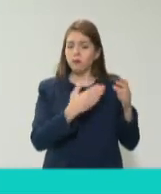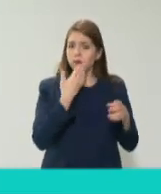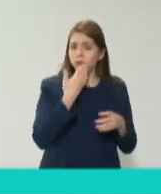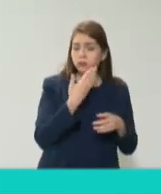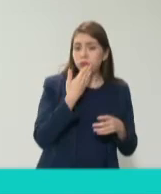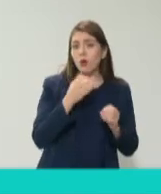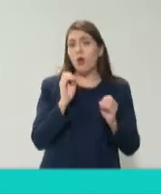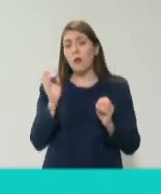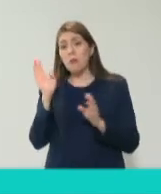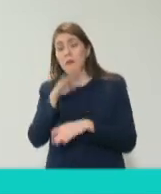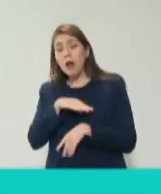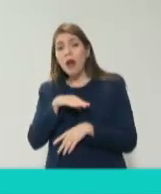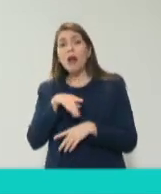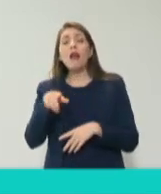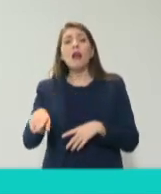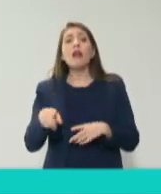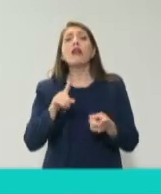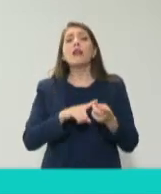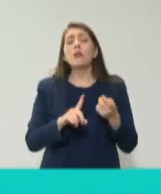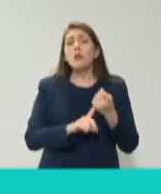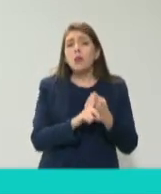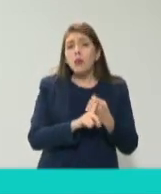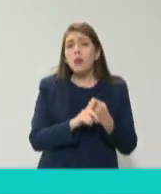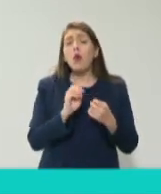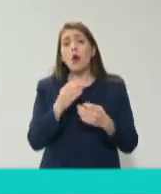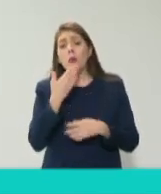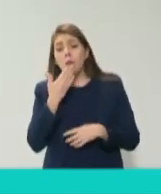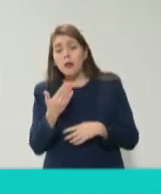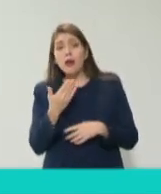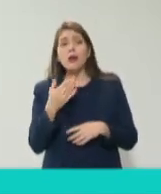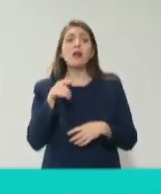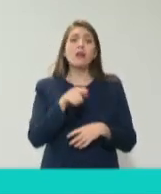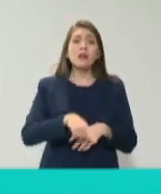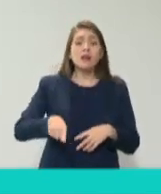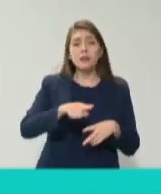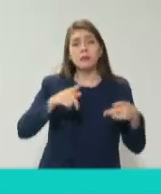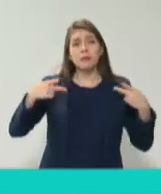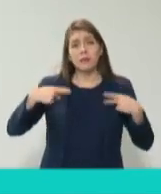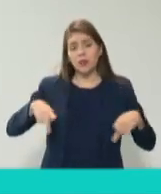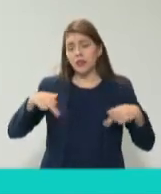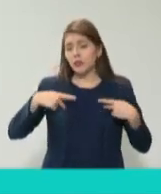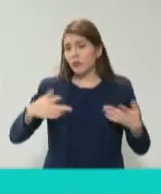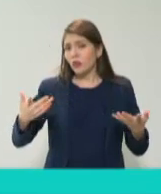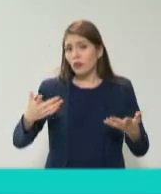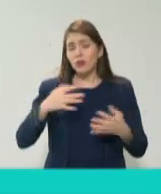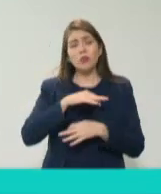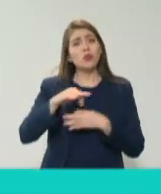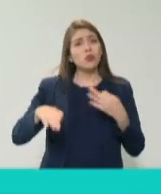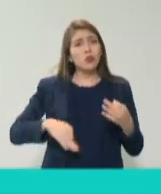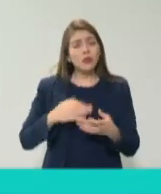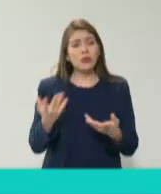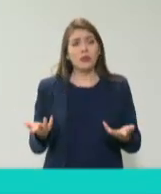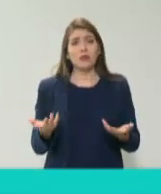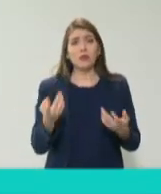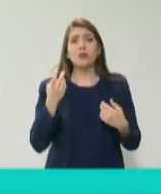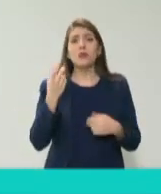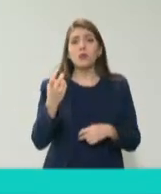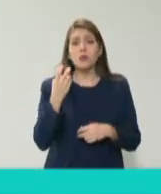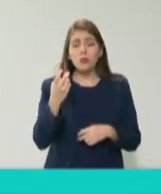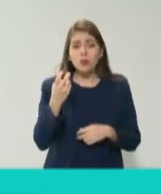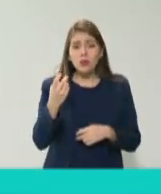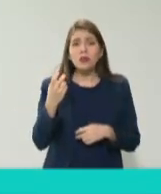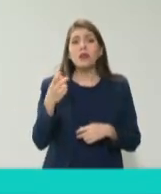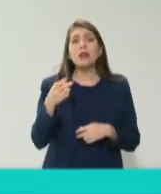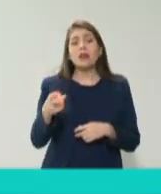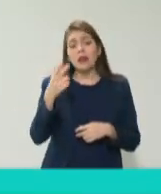me incluyo porque somos nosotros y somos todas y somos también los funcionarios públicos y somos también los estudiantes entonces esa